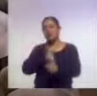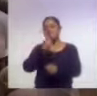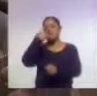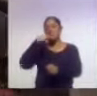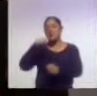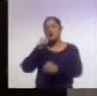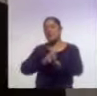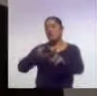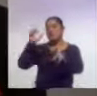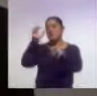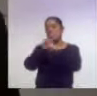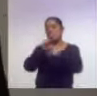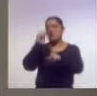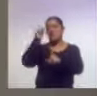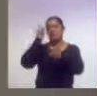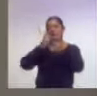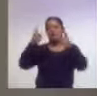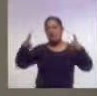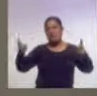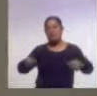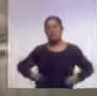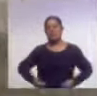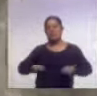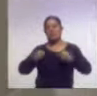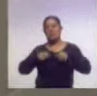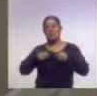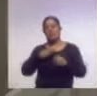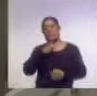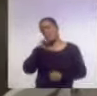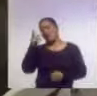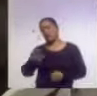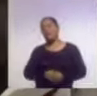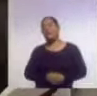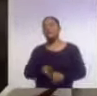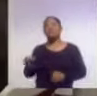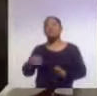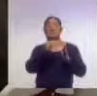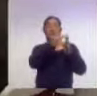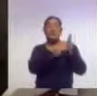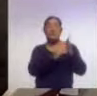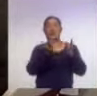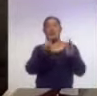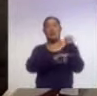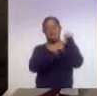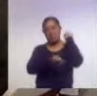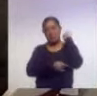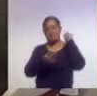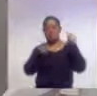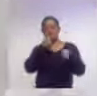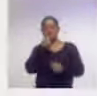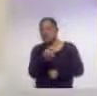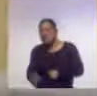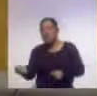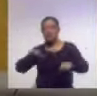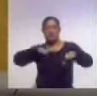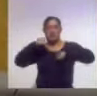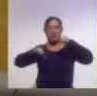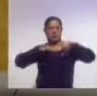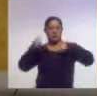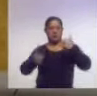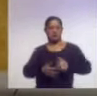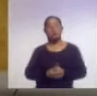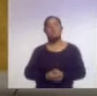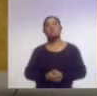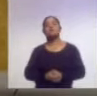pleno desarrollo humano y el acceso a una vida digna mediante la reducción de los embarazos en niñas y adolescentes. Y en el